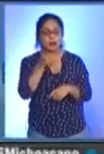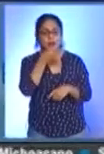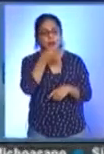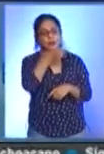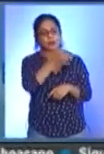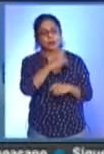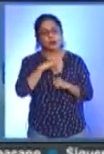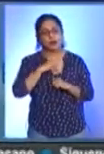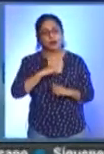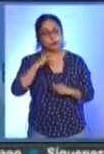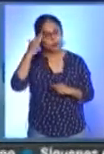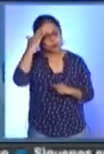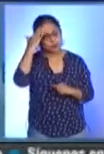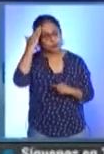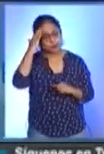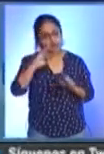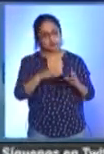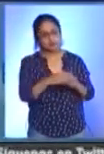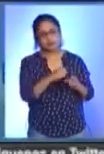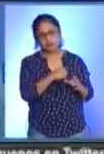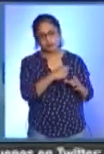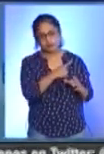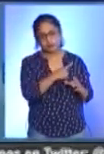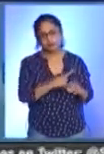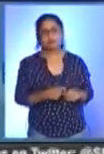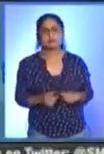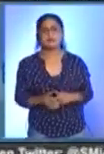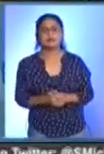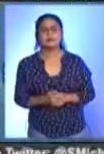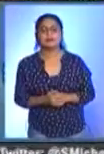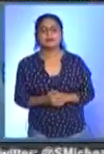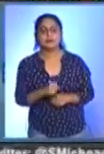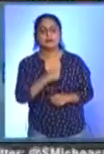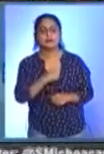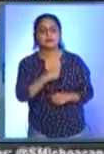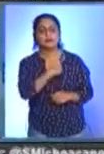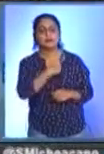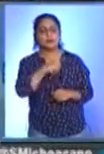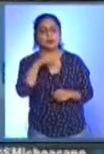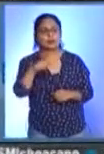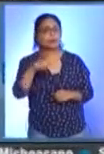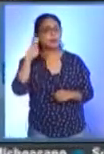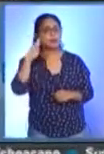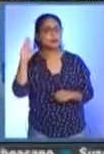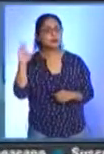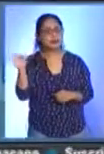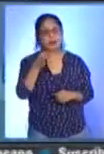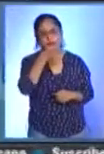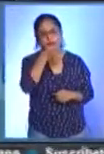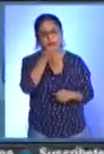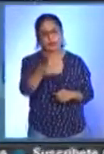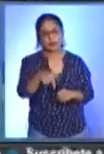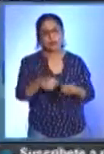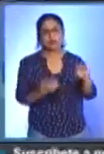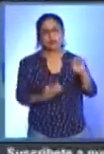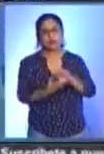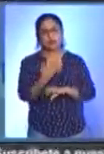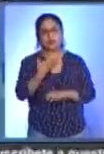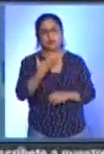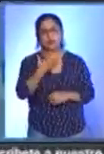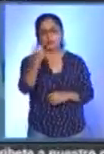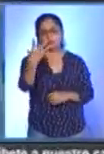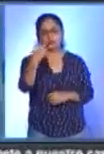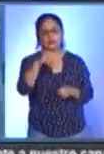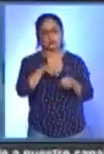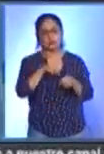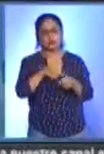autoridades del sector salud. La Secretaría de Salud de Michoacán informa que la entidad se mantendrá en semáforo naranja